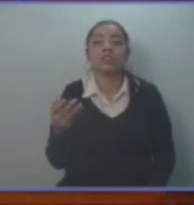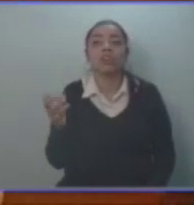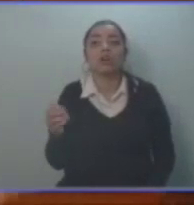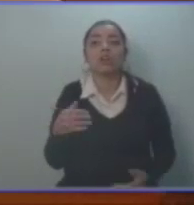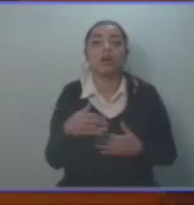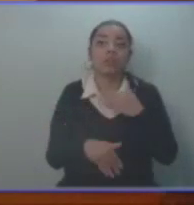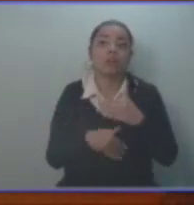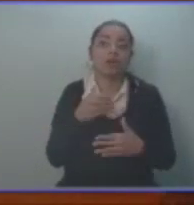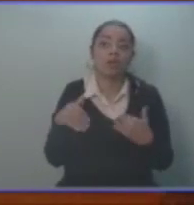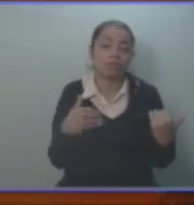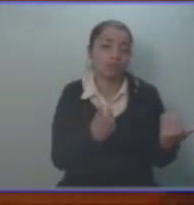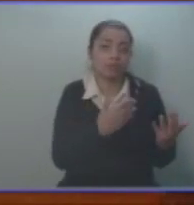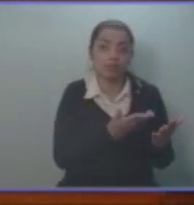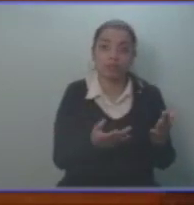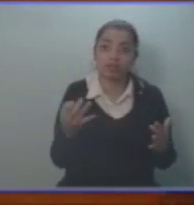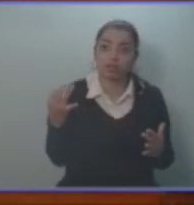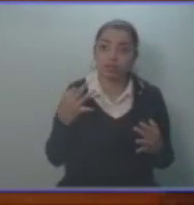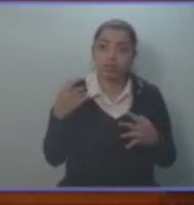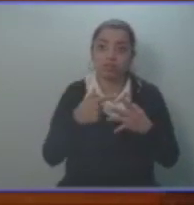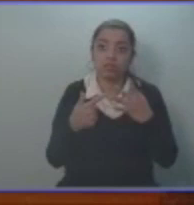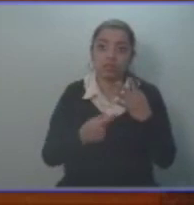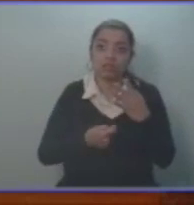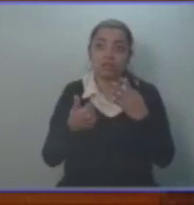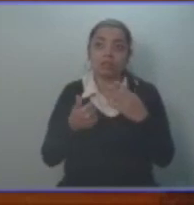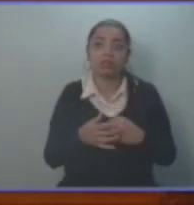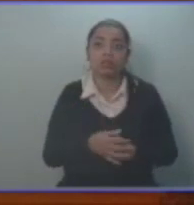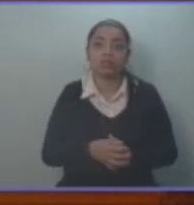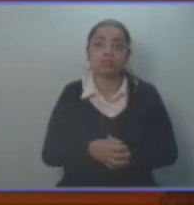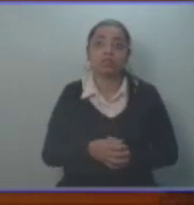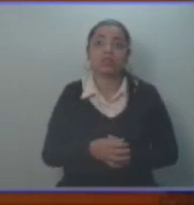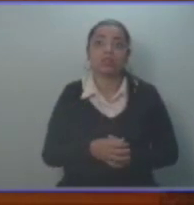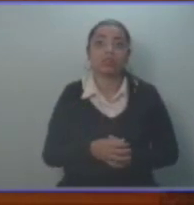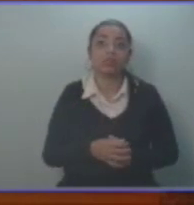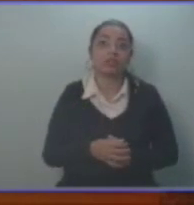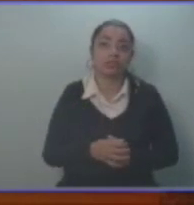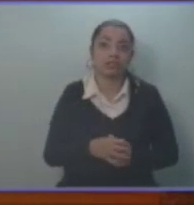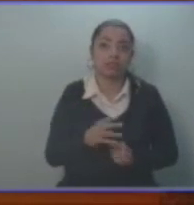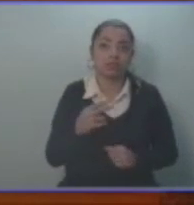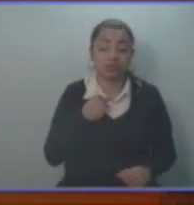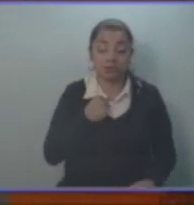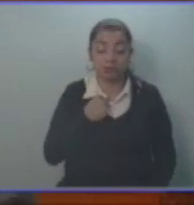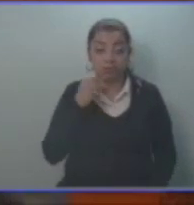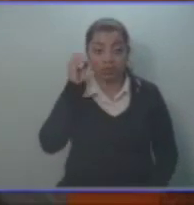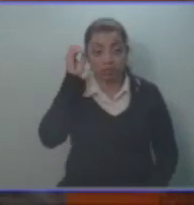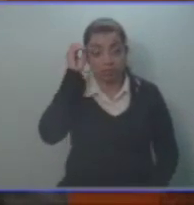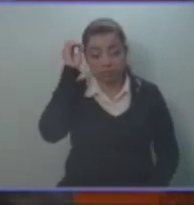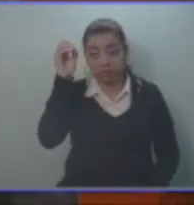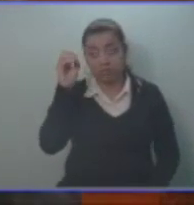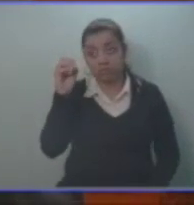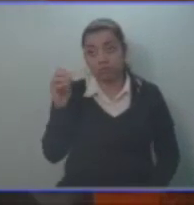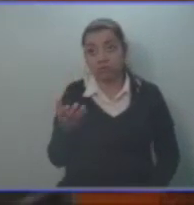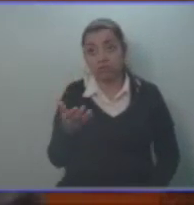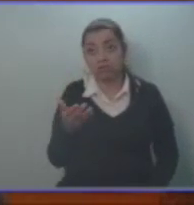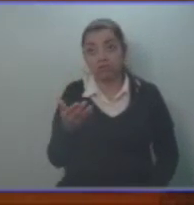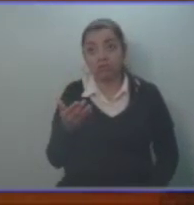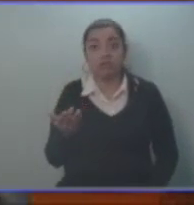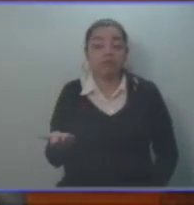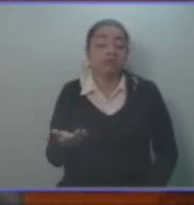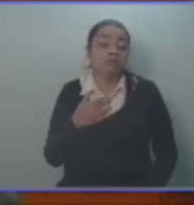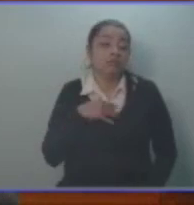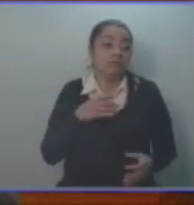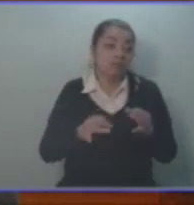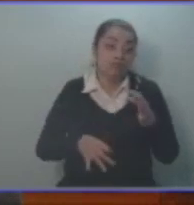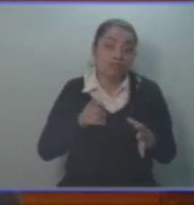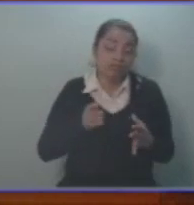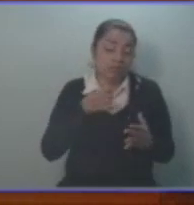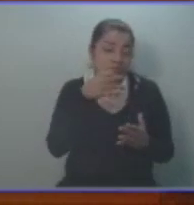quede en firme y requiera una derogatoria. Mi instinto inicial de abogado, y son